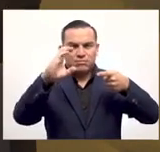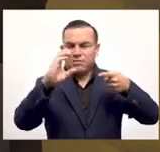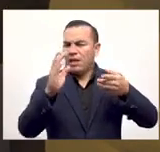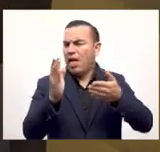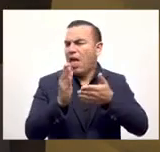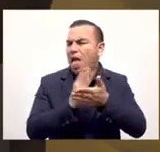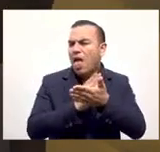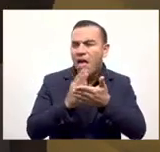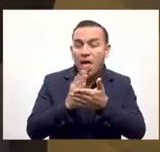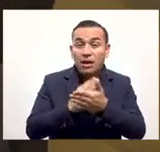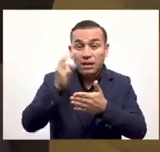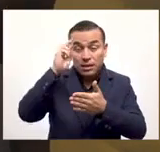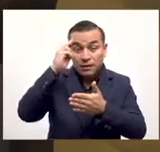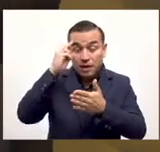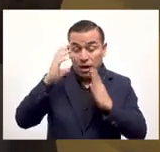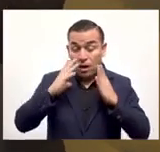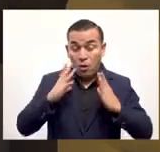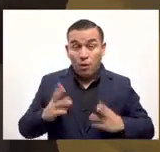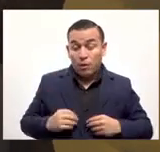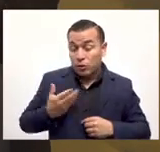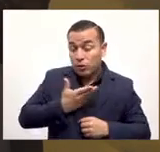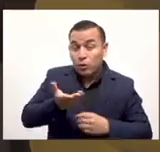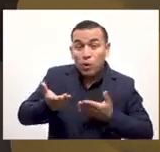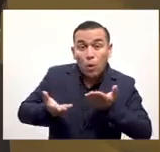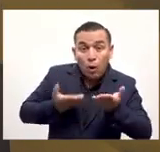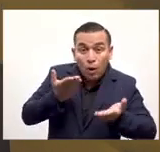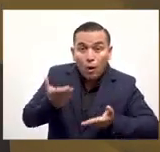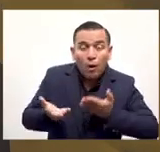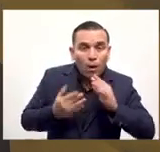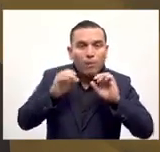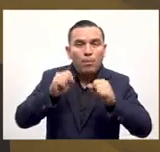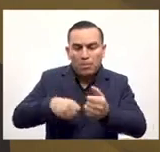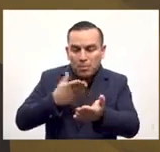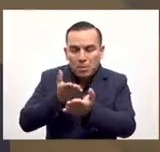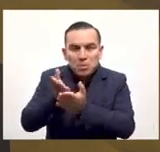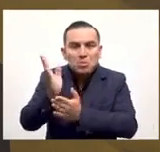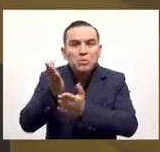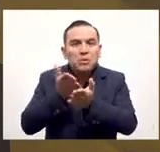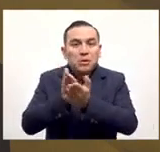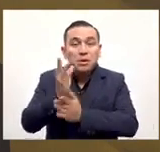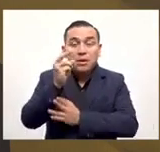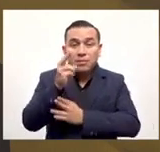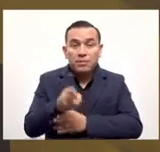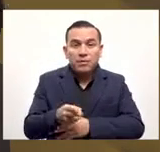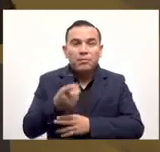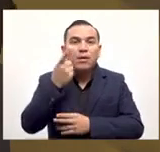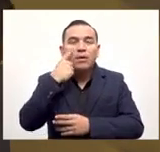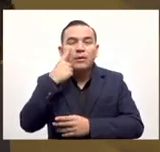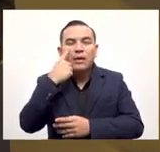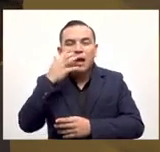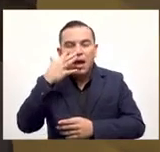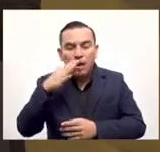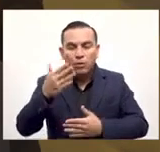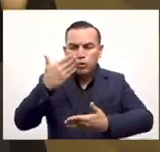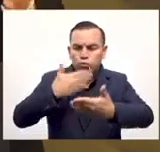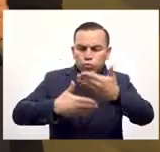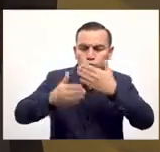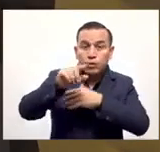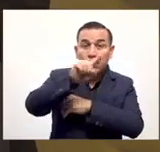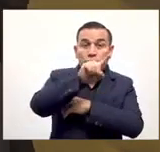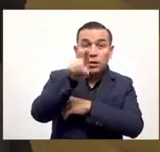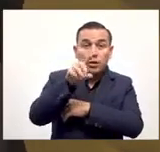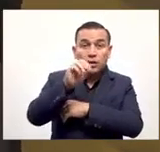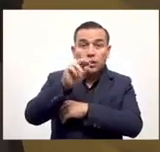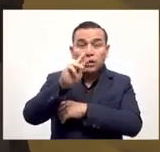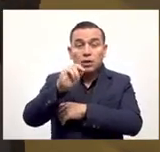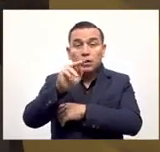el Estado va a proveer los servicios necesarios para que esas personas puedan recibirlos si así lo desean y, como hemos visto en el Sonte, vendedores